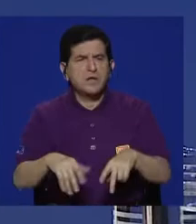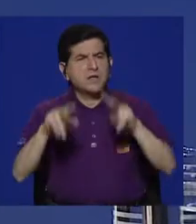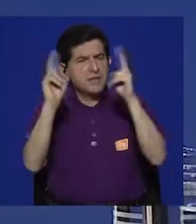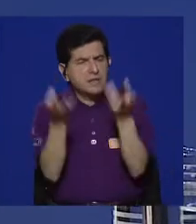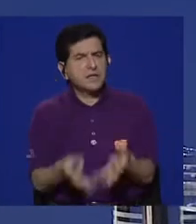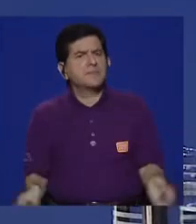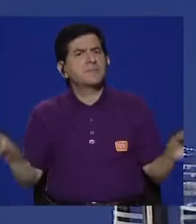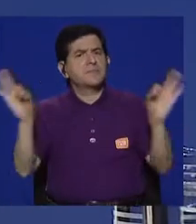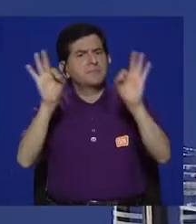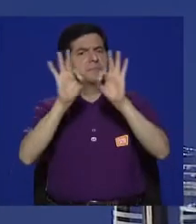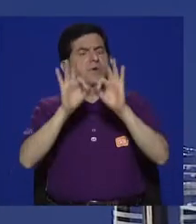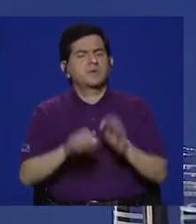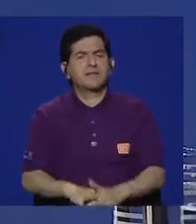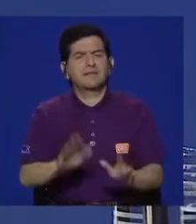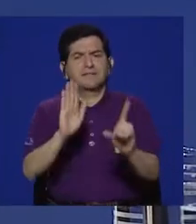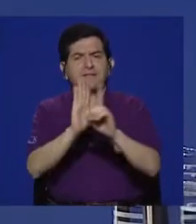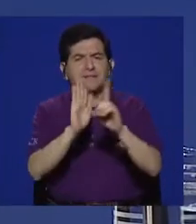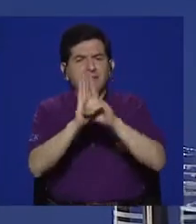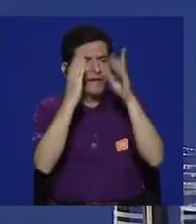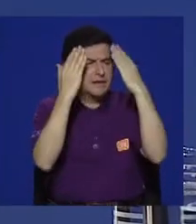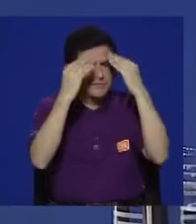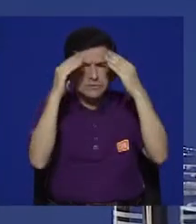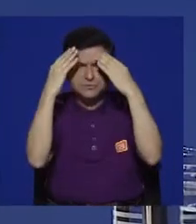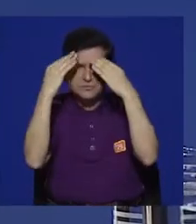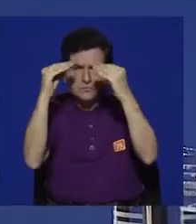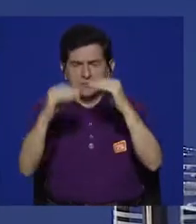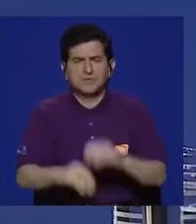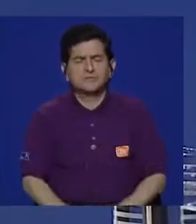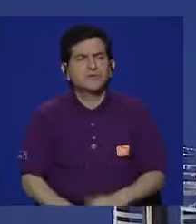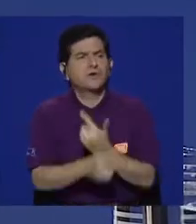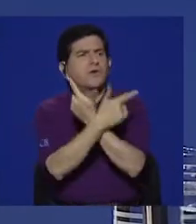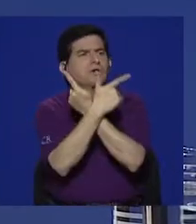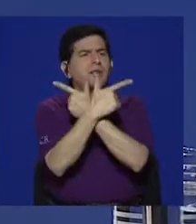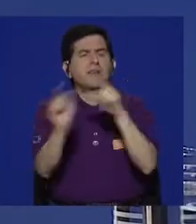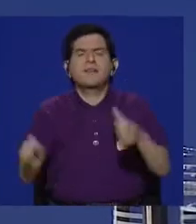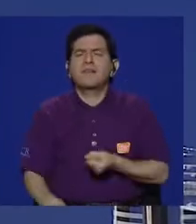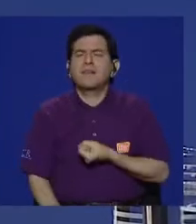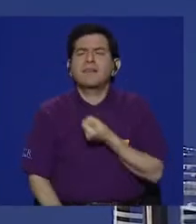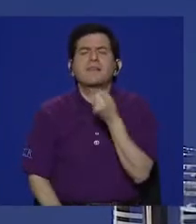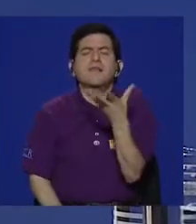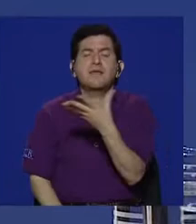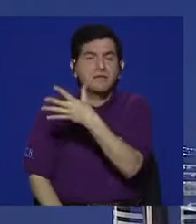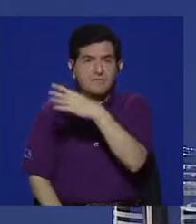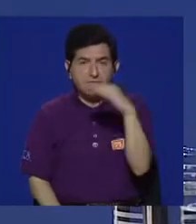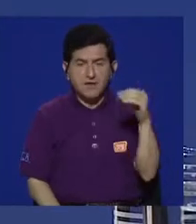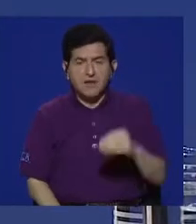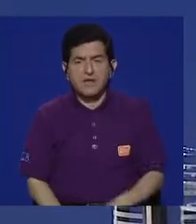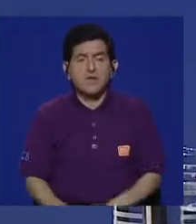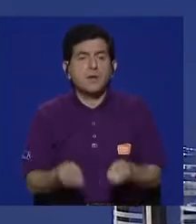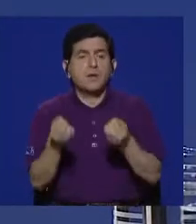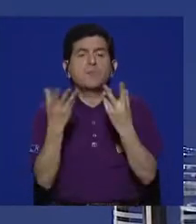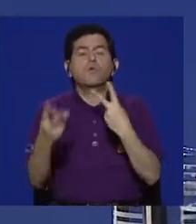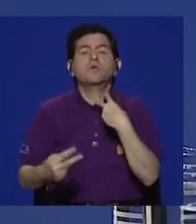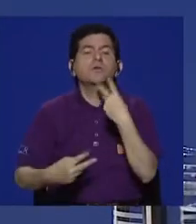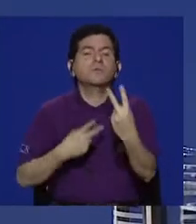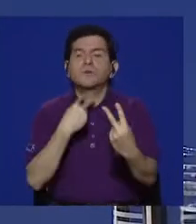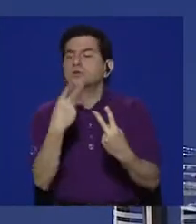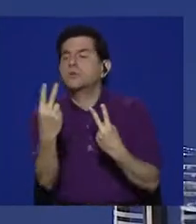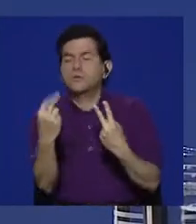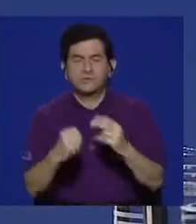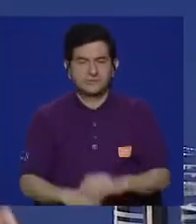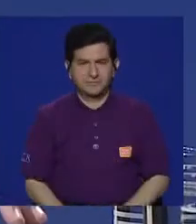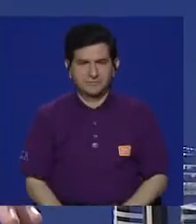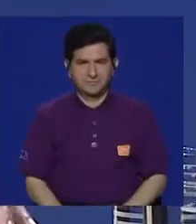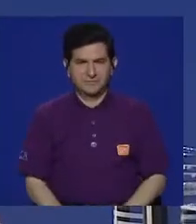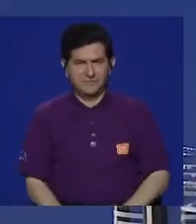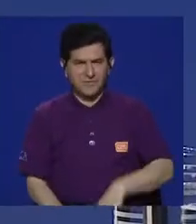hablamos de un tema muy importante como es el derecho a la información, a la libre expresión y a la pluralidad de voces.